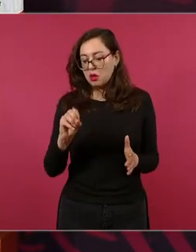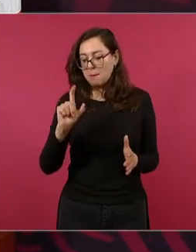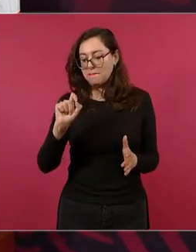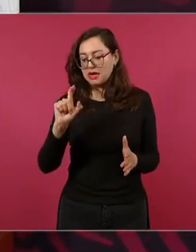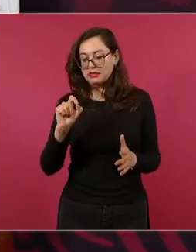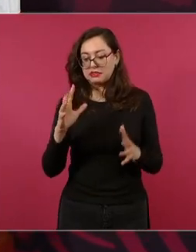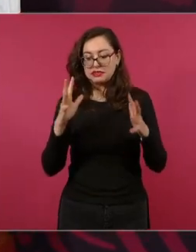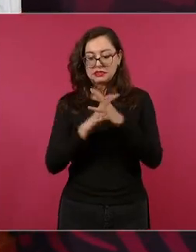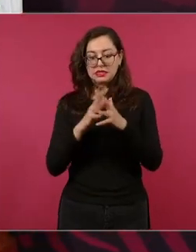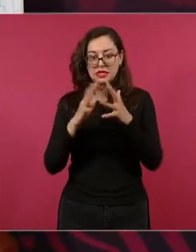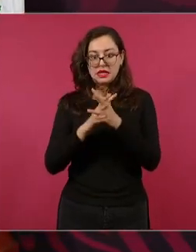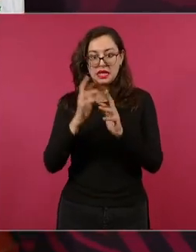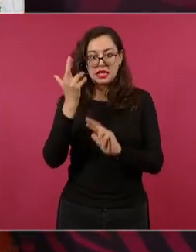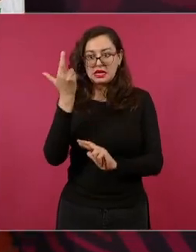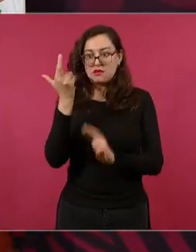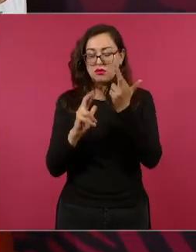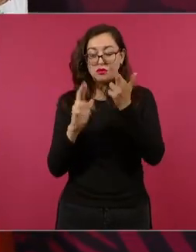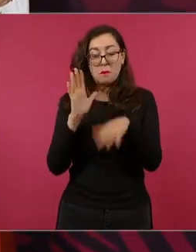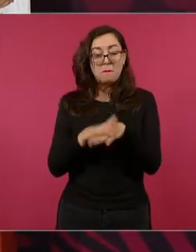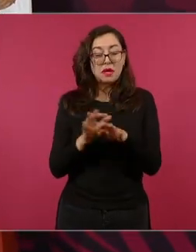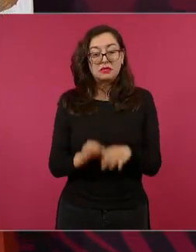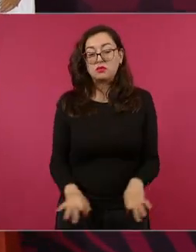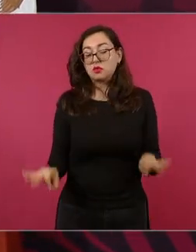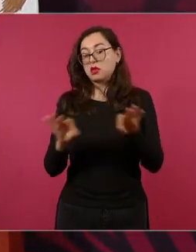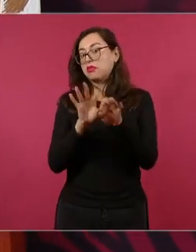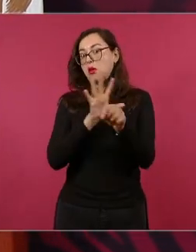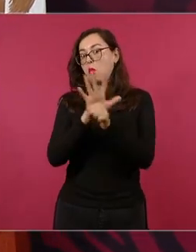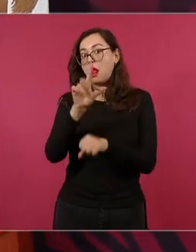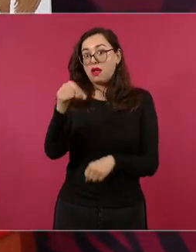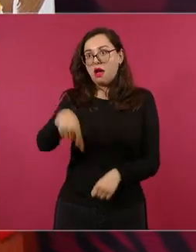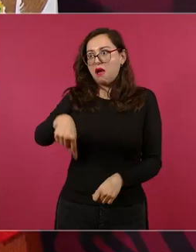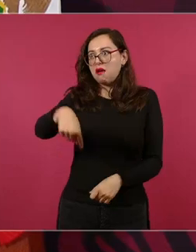la revolución social más importante del siglo veinte